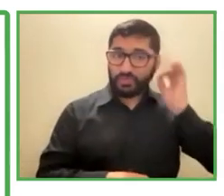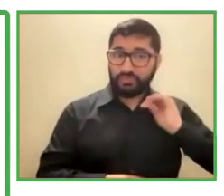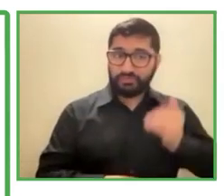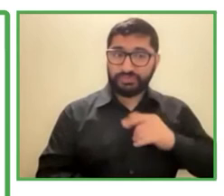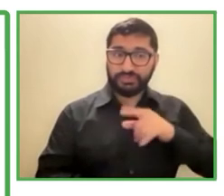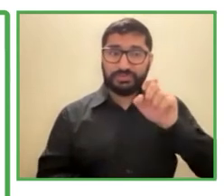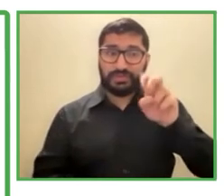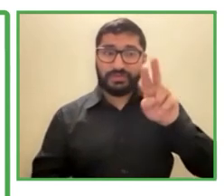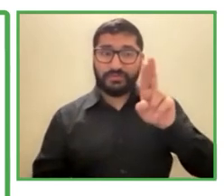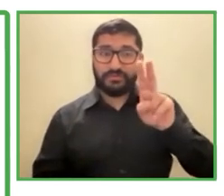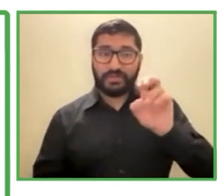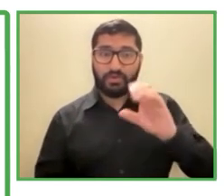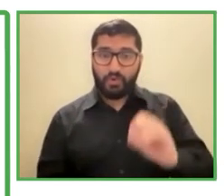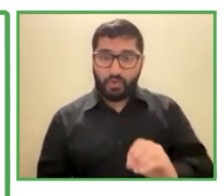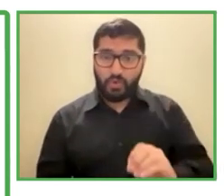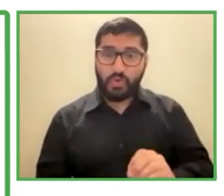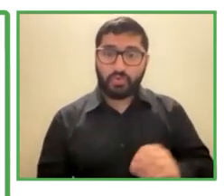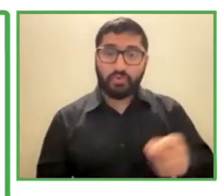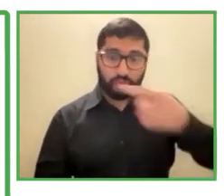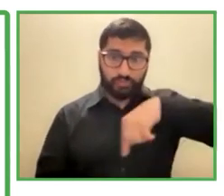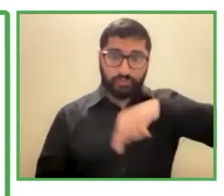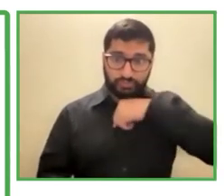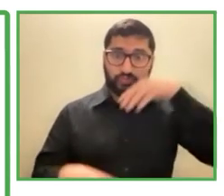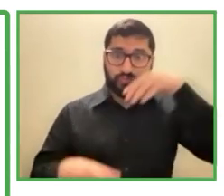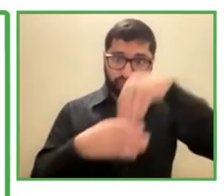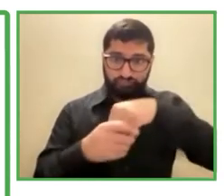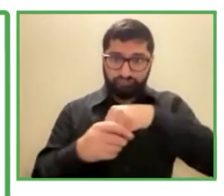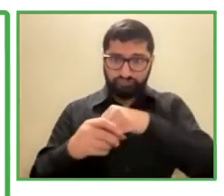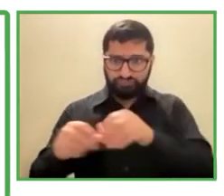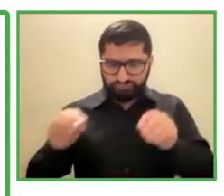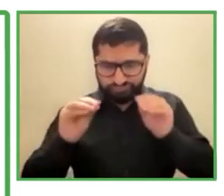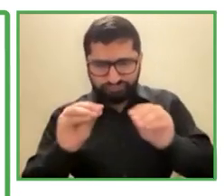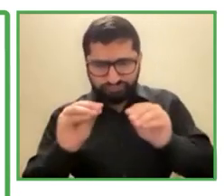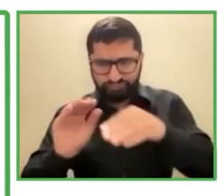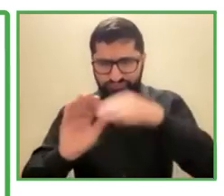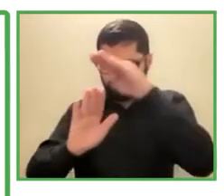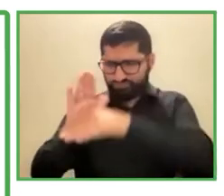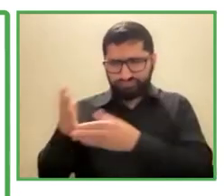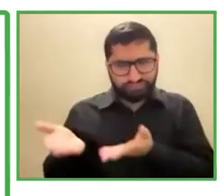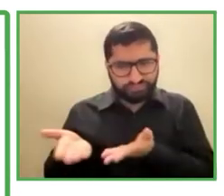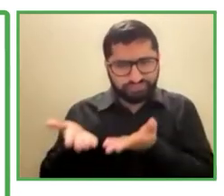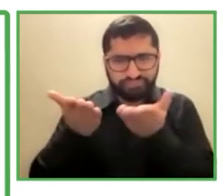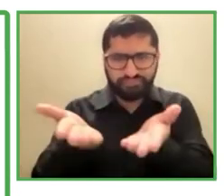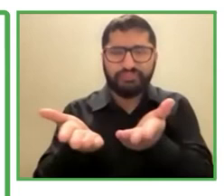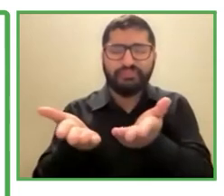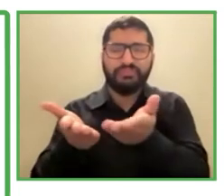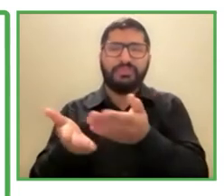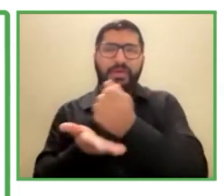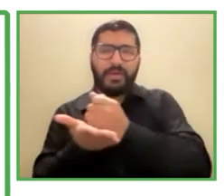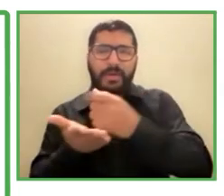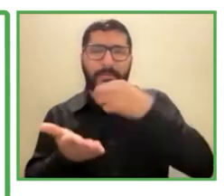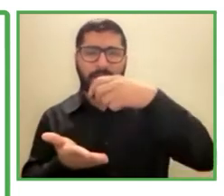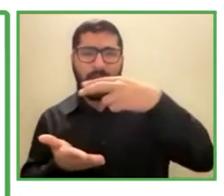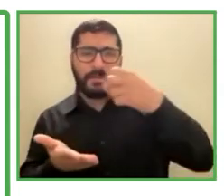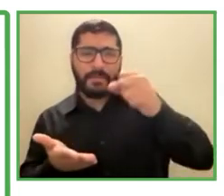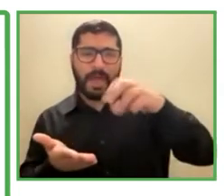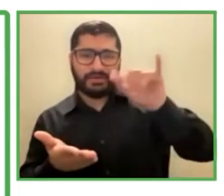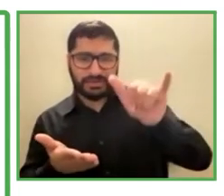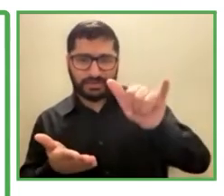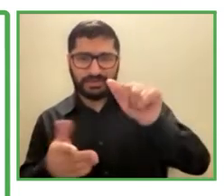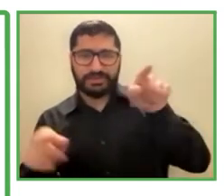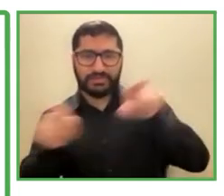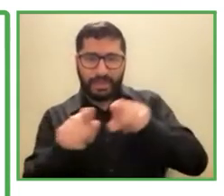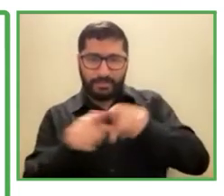entrenamiento empezó a una farmacia en Eslovenia y ahora también trabaja como el primer farmaceuta sordo de